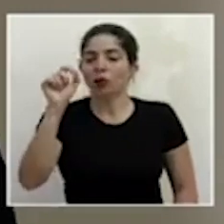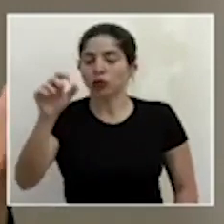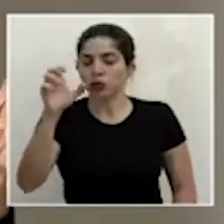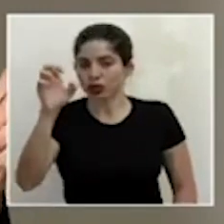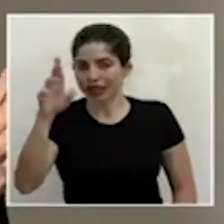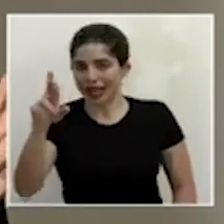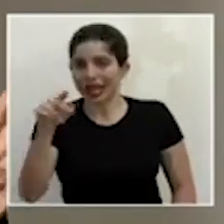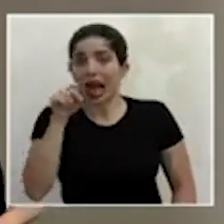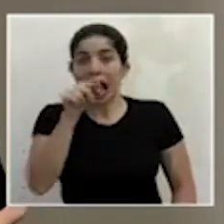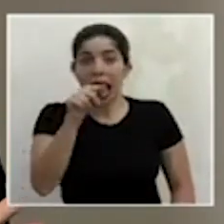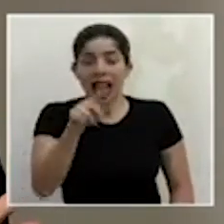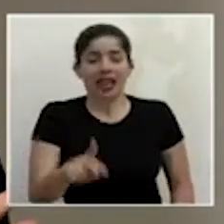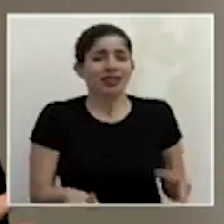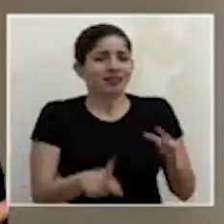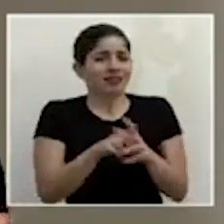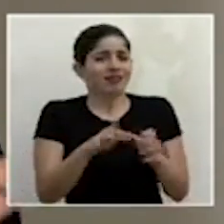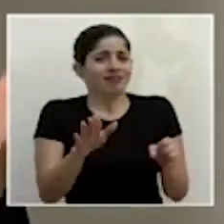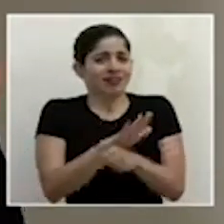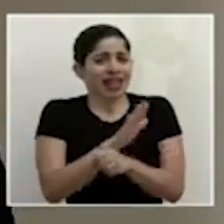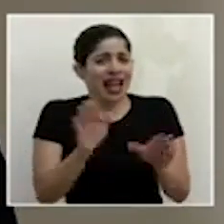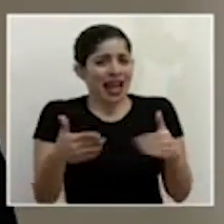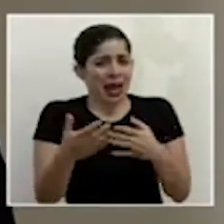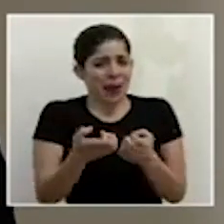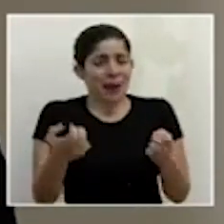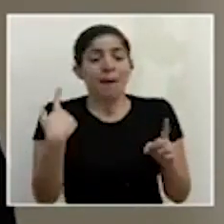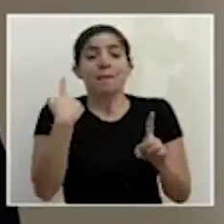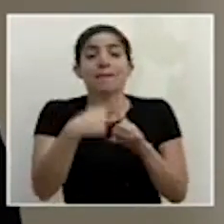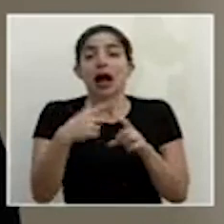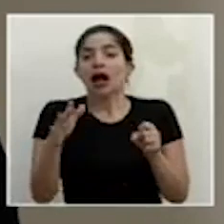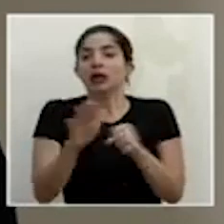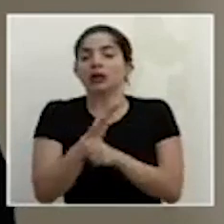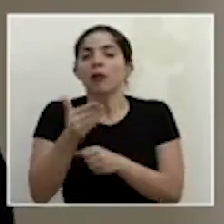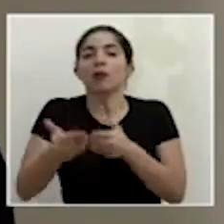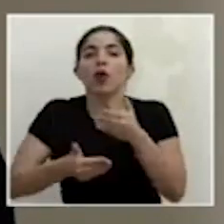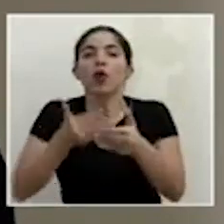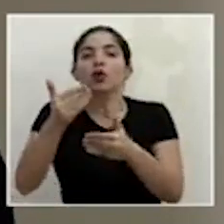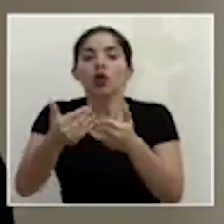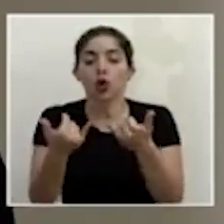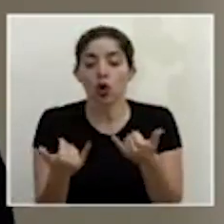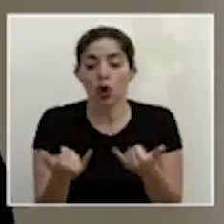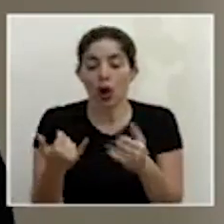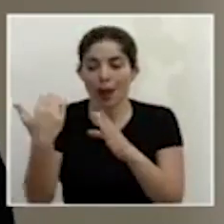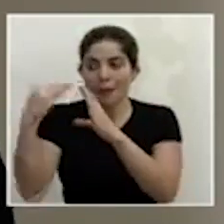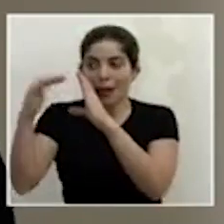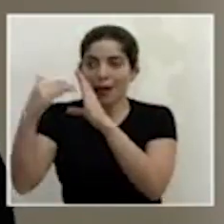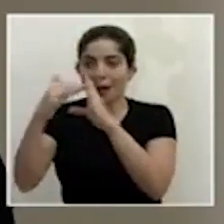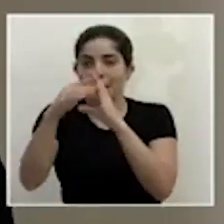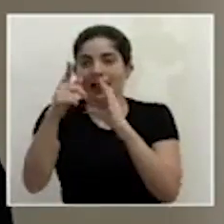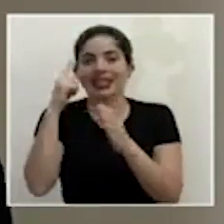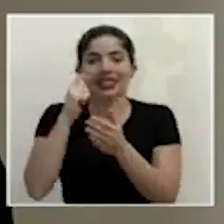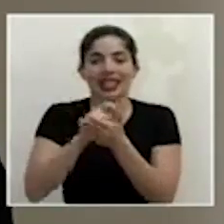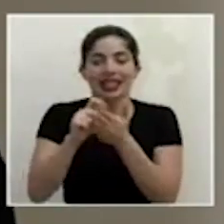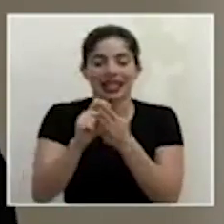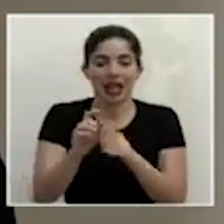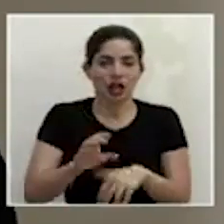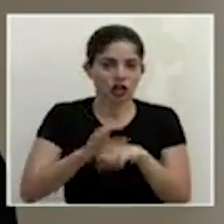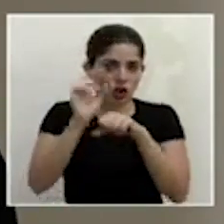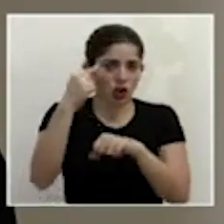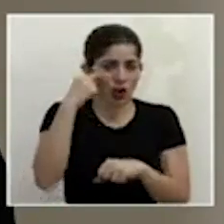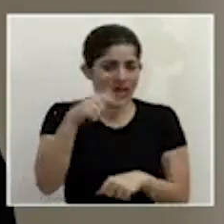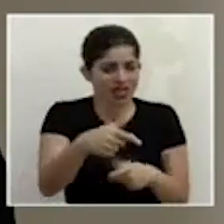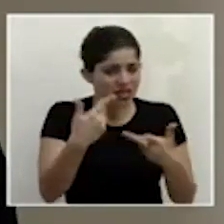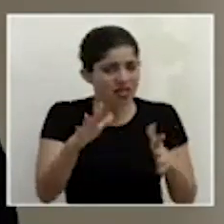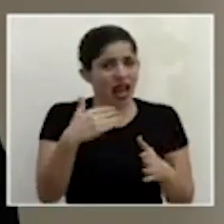ahí van a encontrar toda la caja de herramientas y los protocolos que se están remitiendo a la Secretaría del Consejo de Gobierno ya hay tres